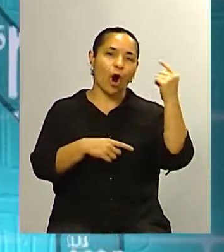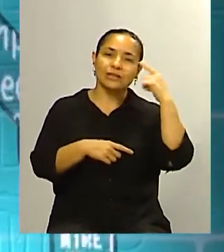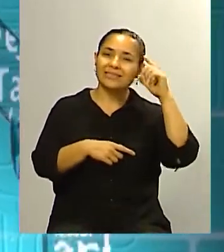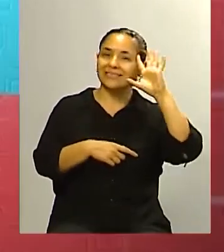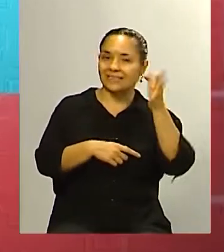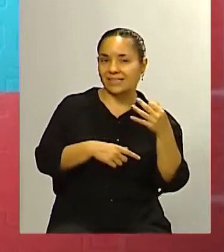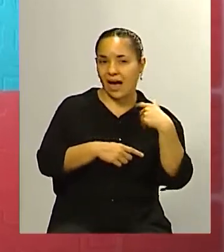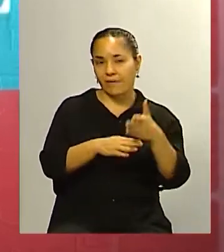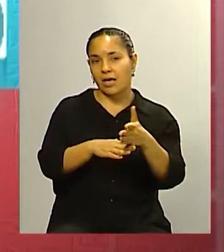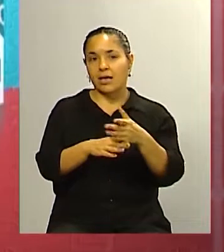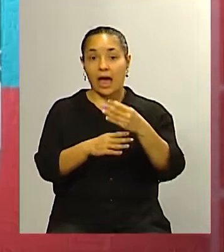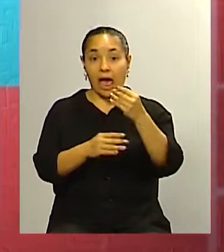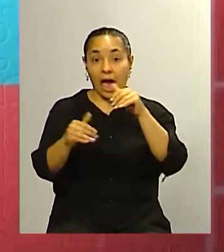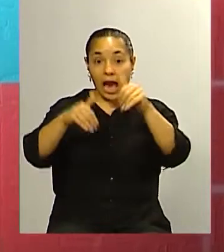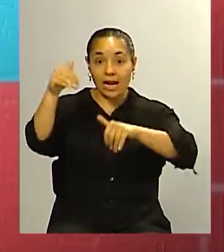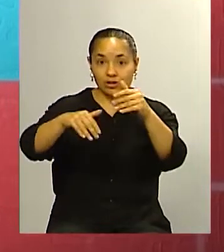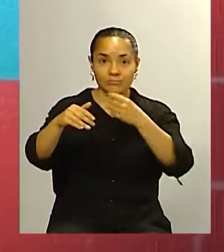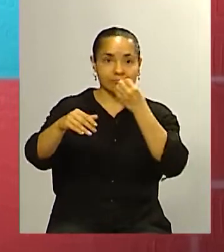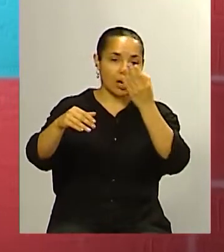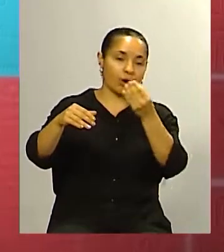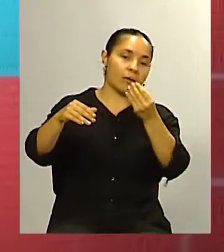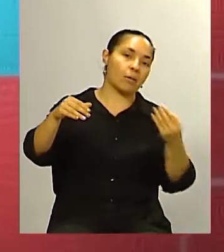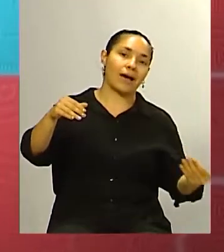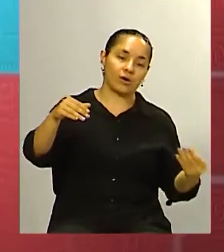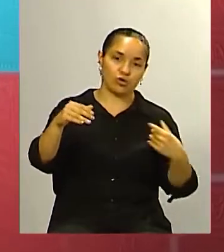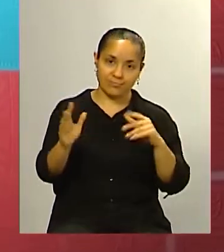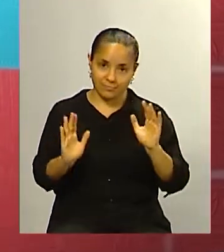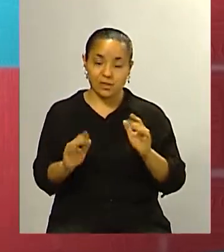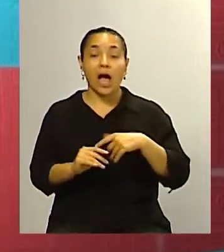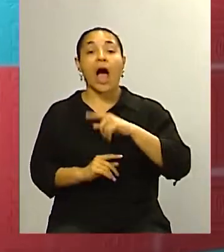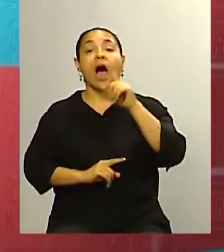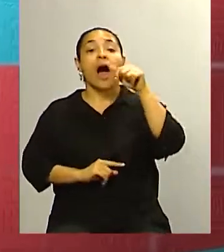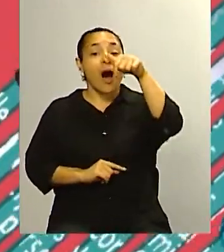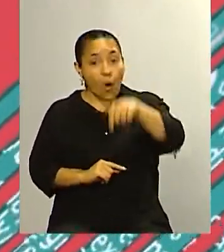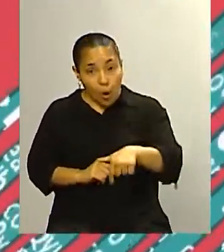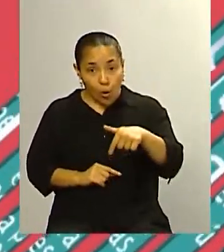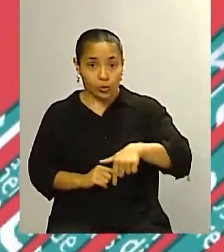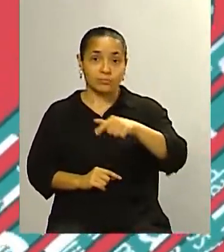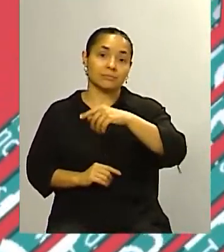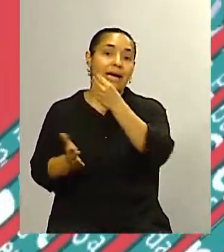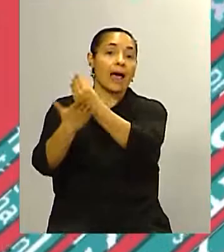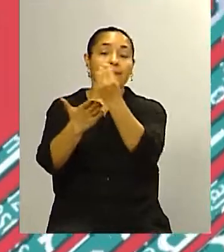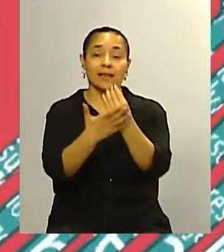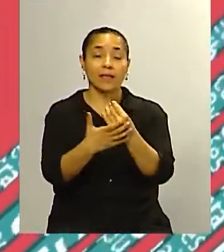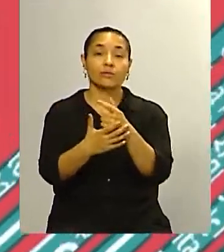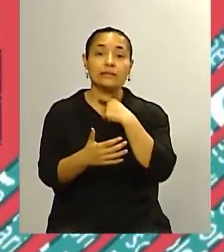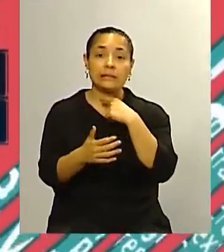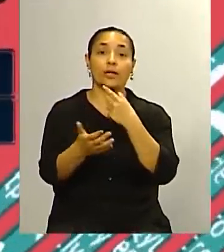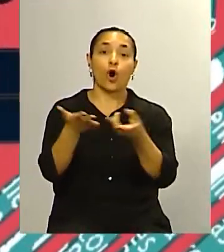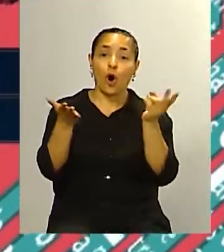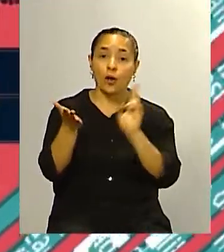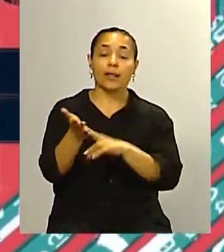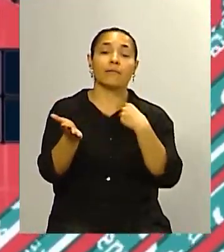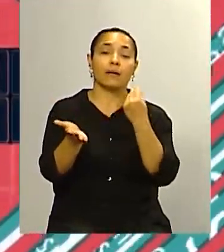bajó de esa elección ¿le falta esa sensatez a algunos candidatos que pretenden llegar a ser